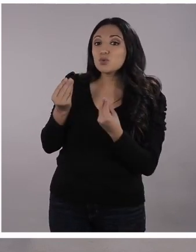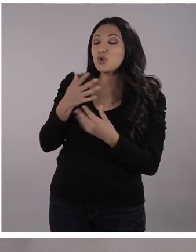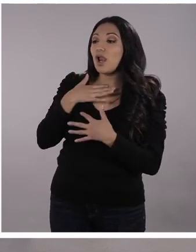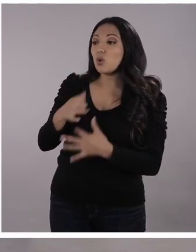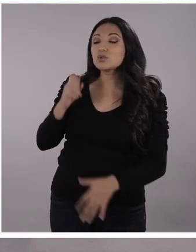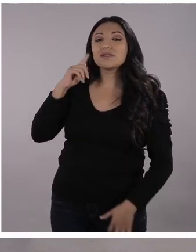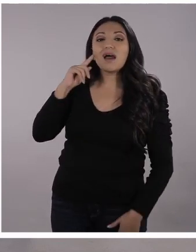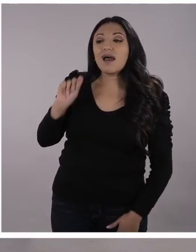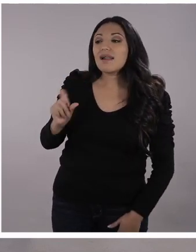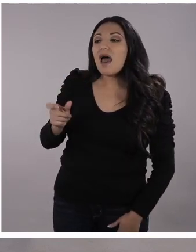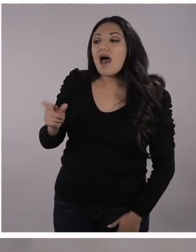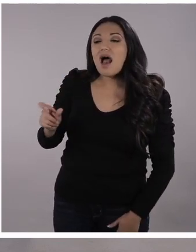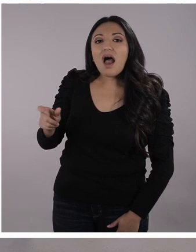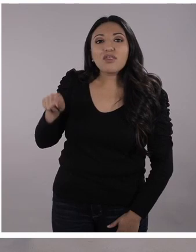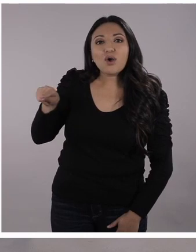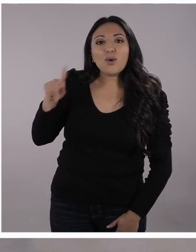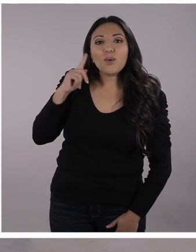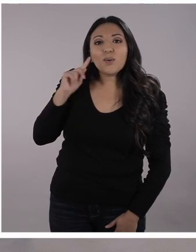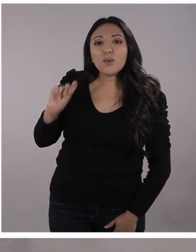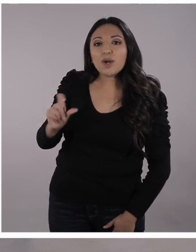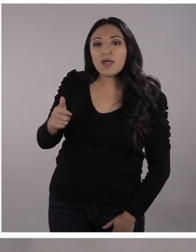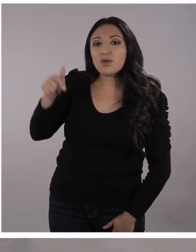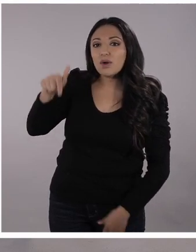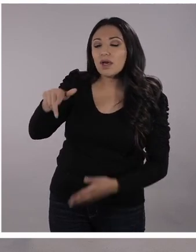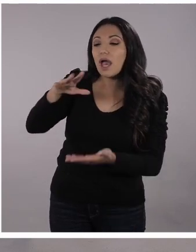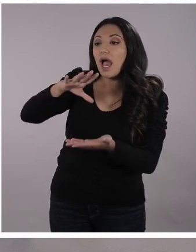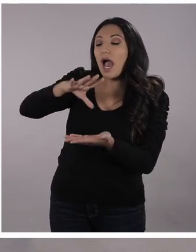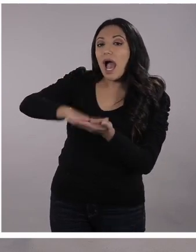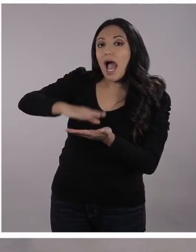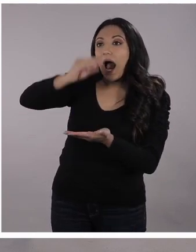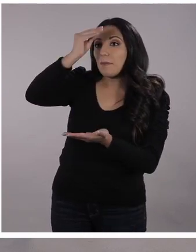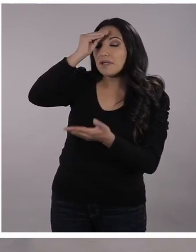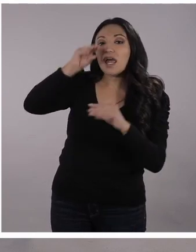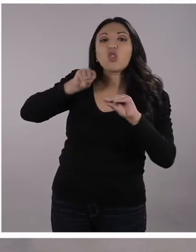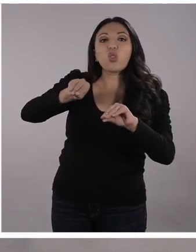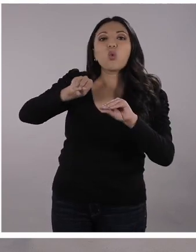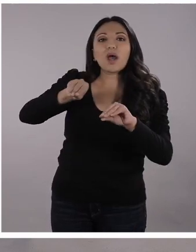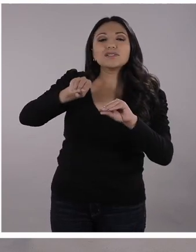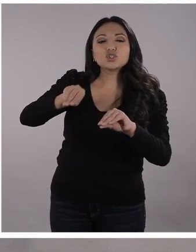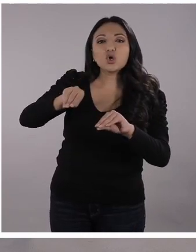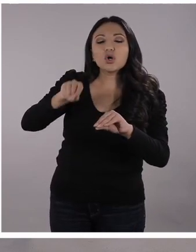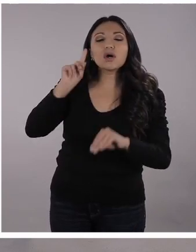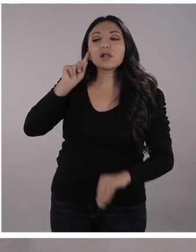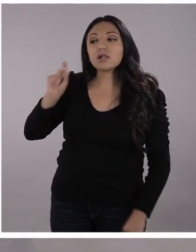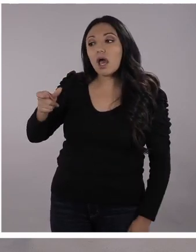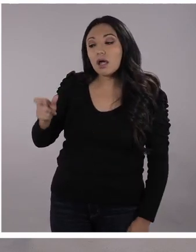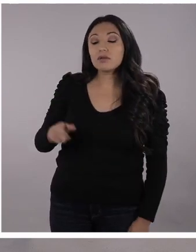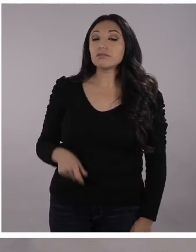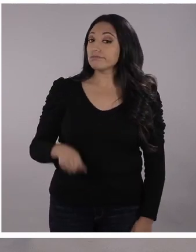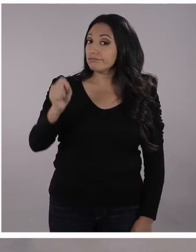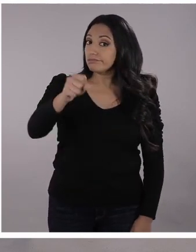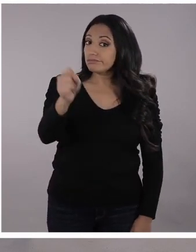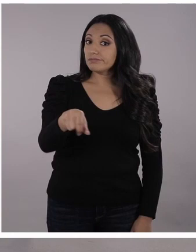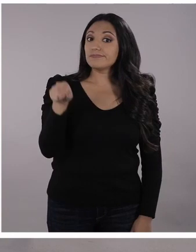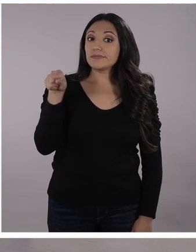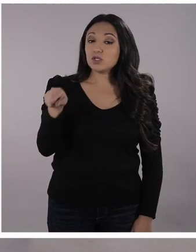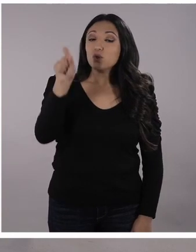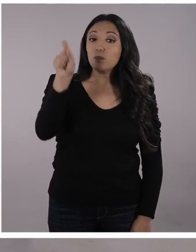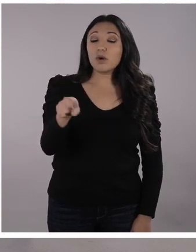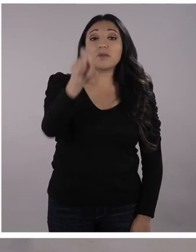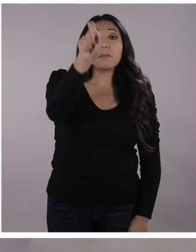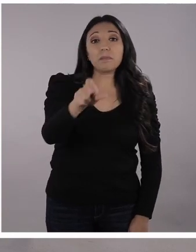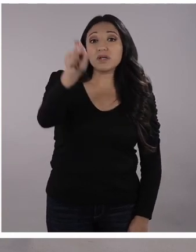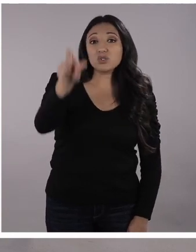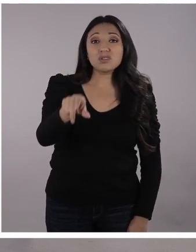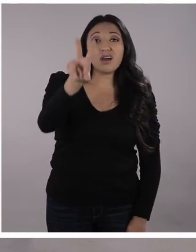la radio y de este segmento que hay, Educa Radio. Sí, es una franja de aprendizaje y es un canal más que